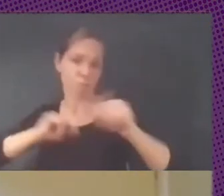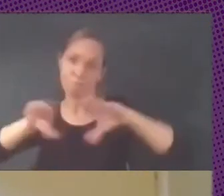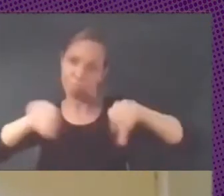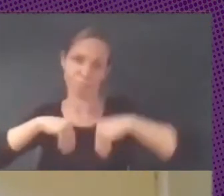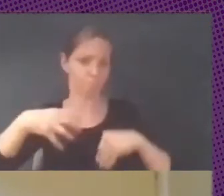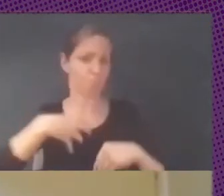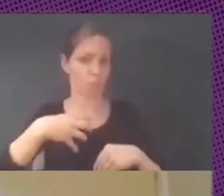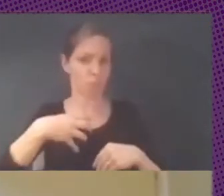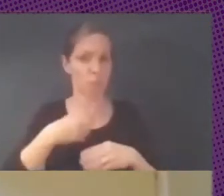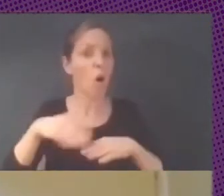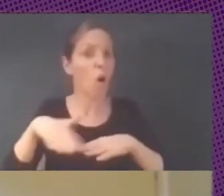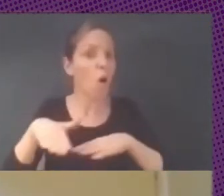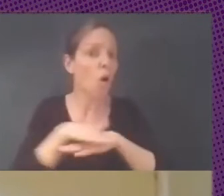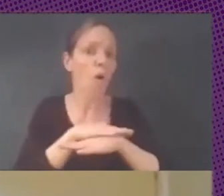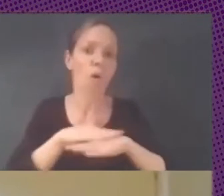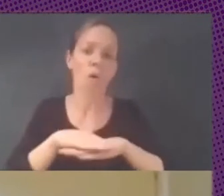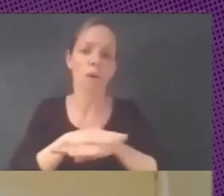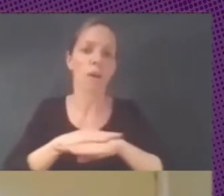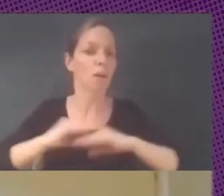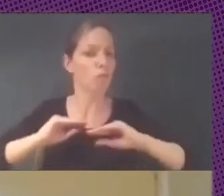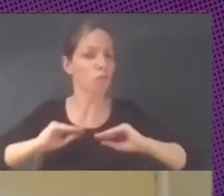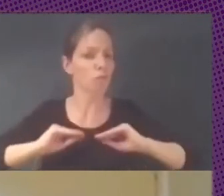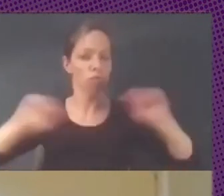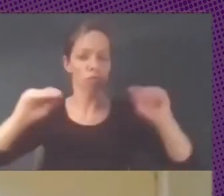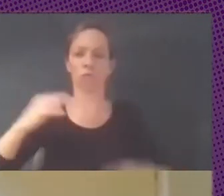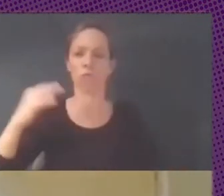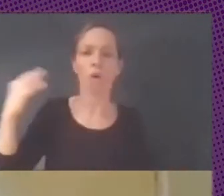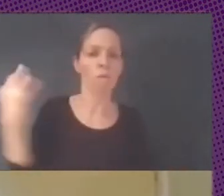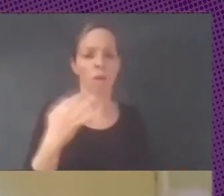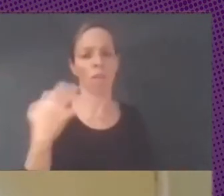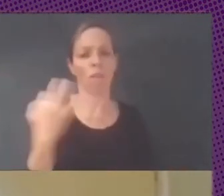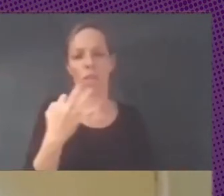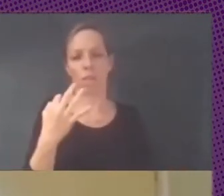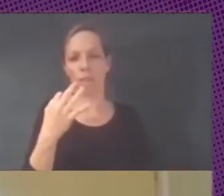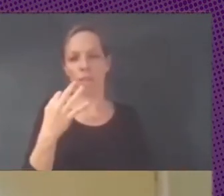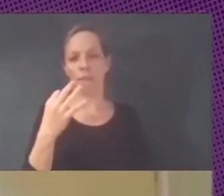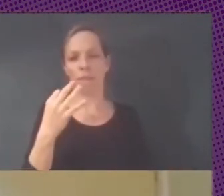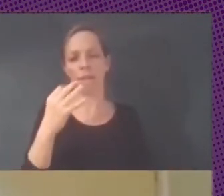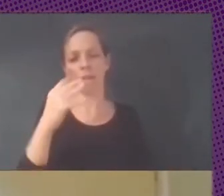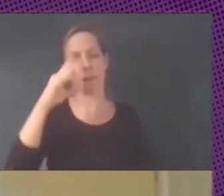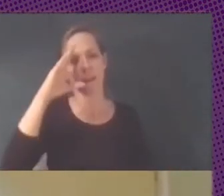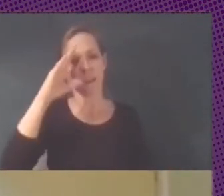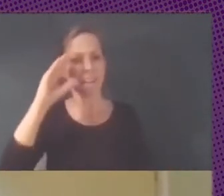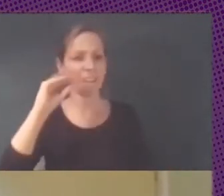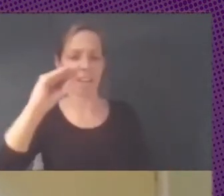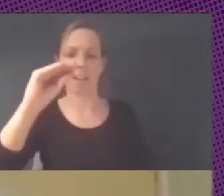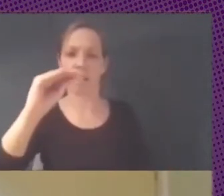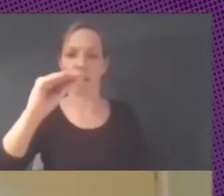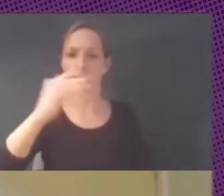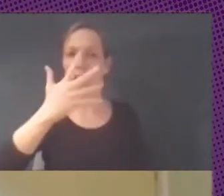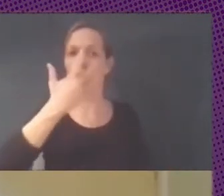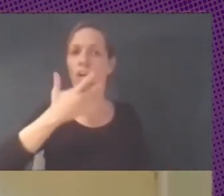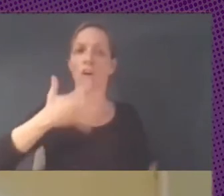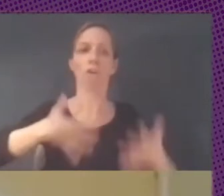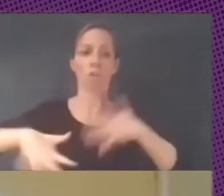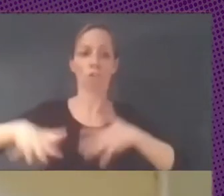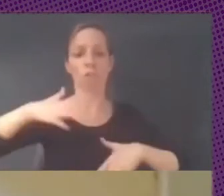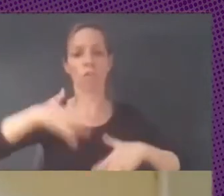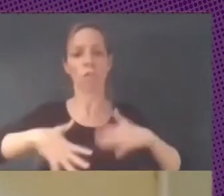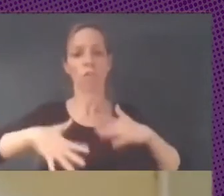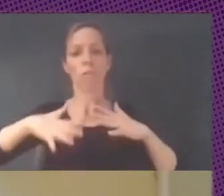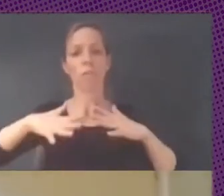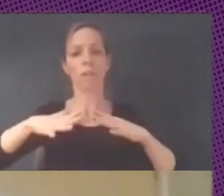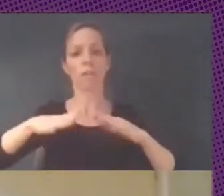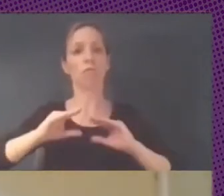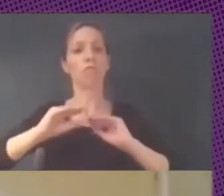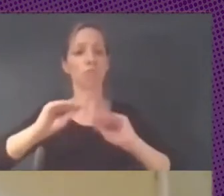el gobierno tiene la obligación de desarrollar la inteligencia el conocimiento de su país